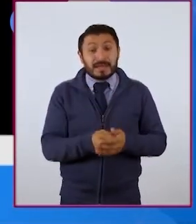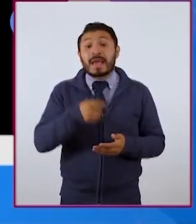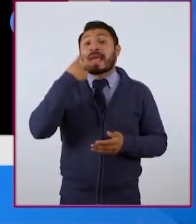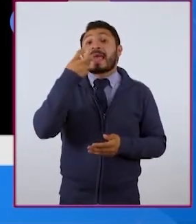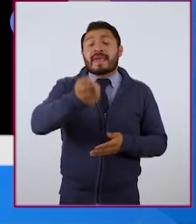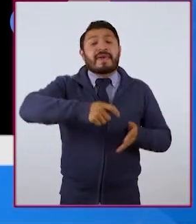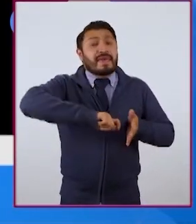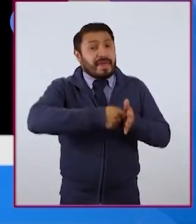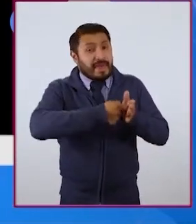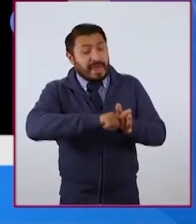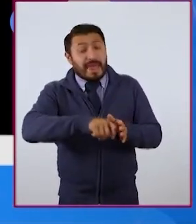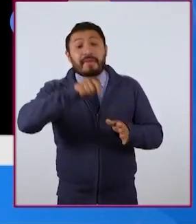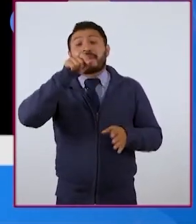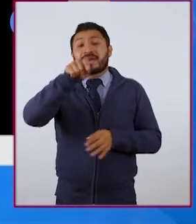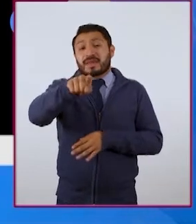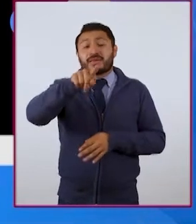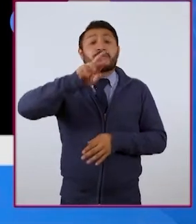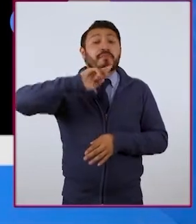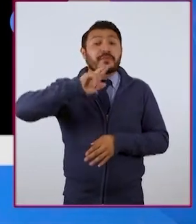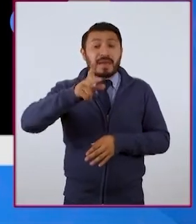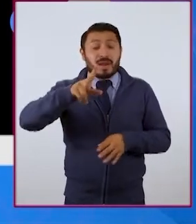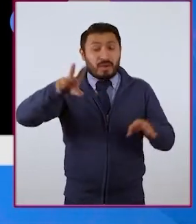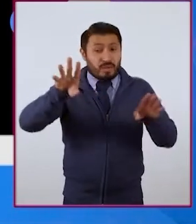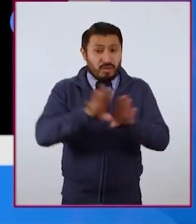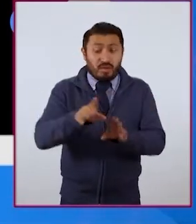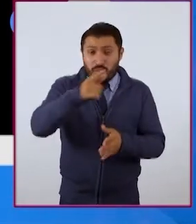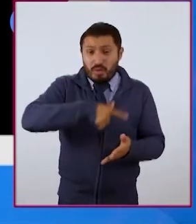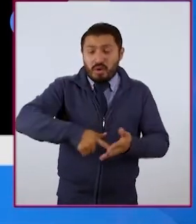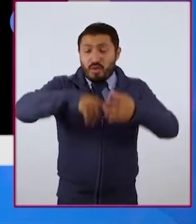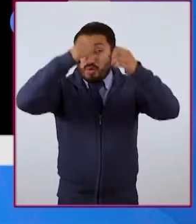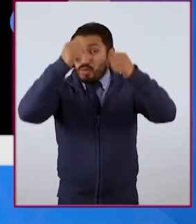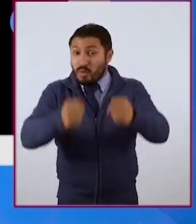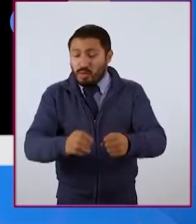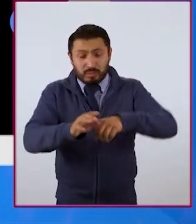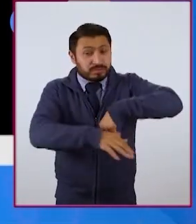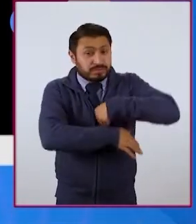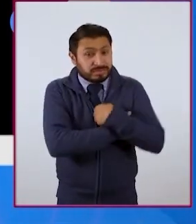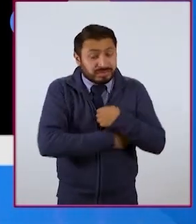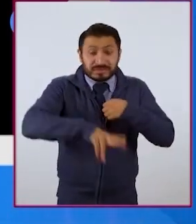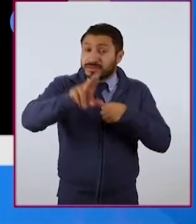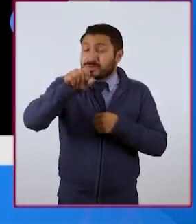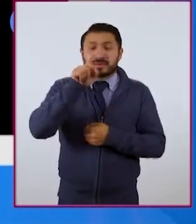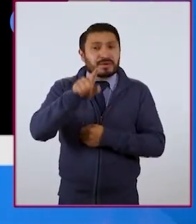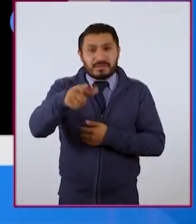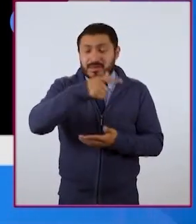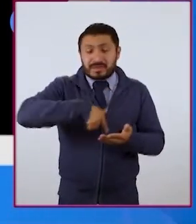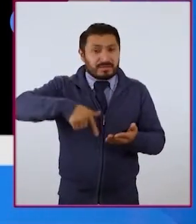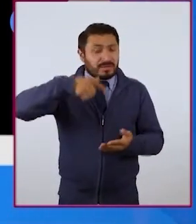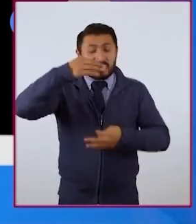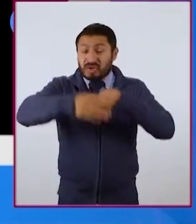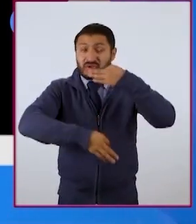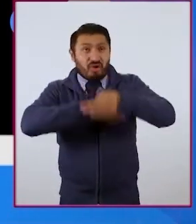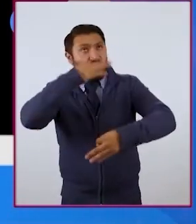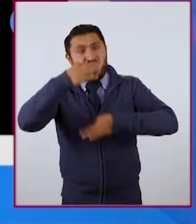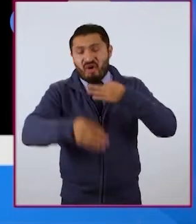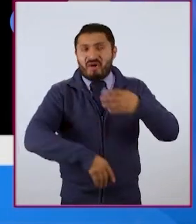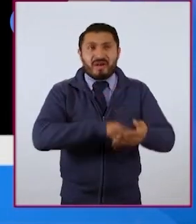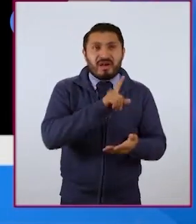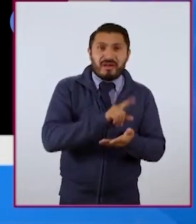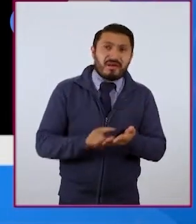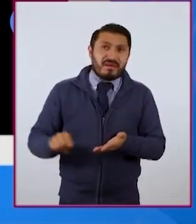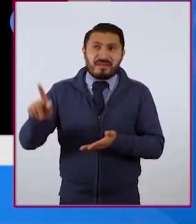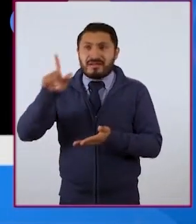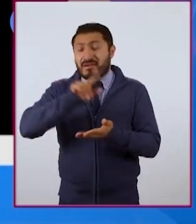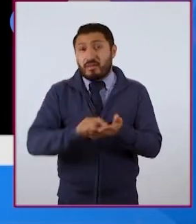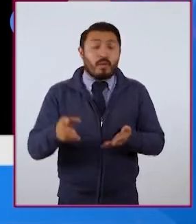llavecita de preferencia tiene que estar en un lugar seguro, guardado y no tiene que ser la misma que utilizas para todas tus cuentas.